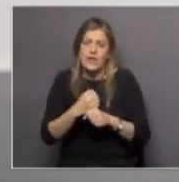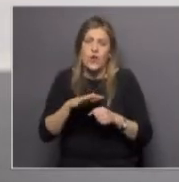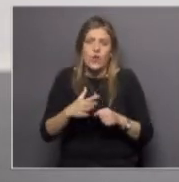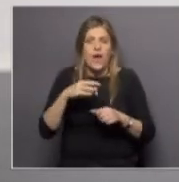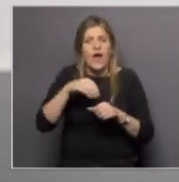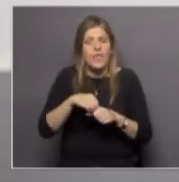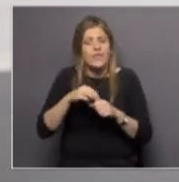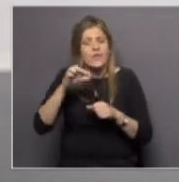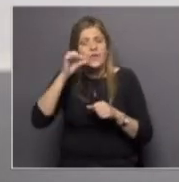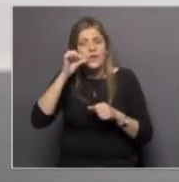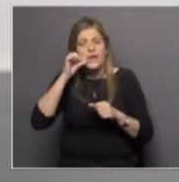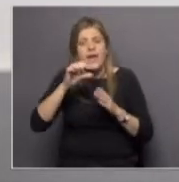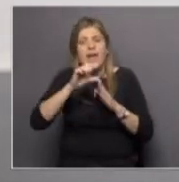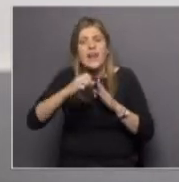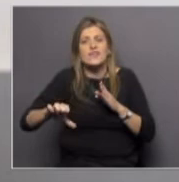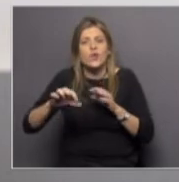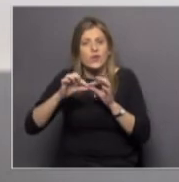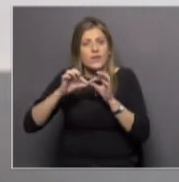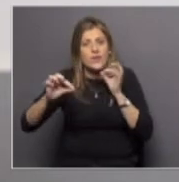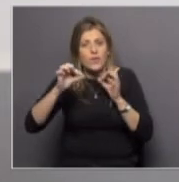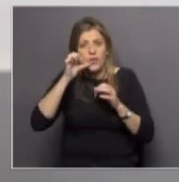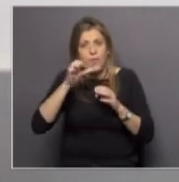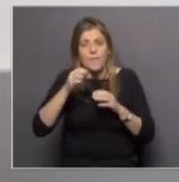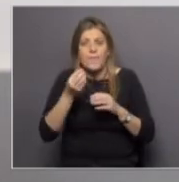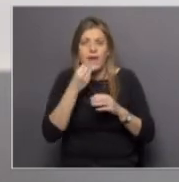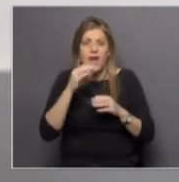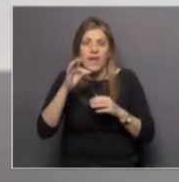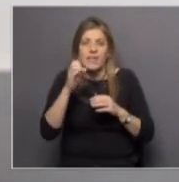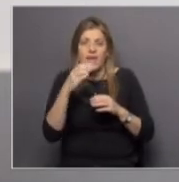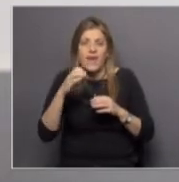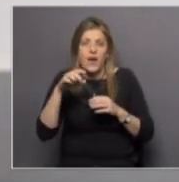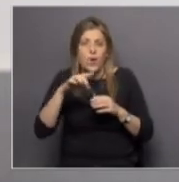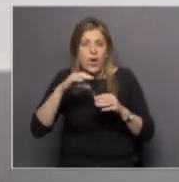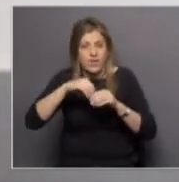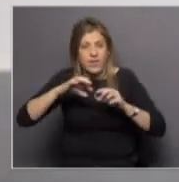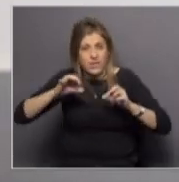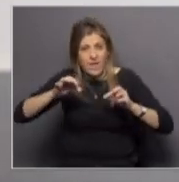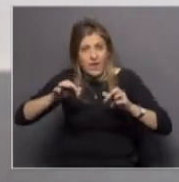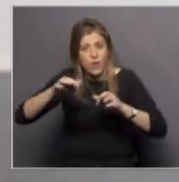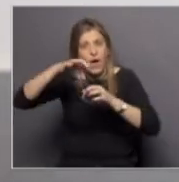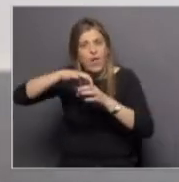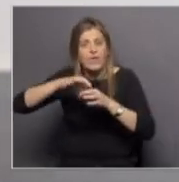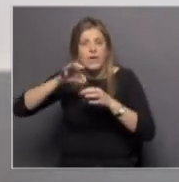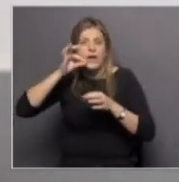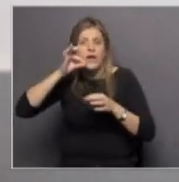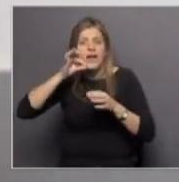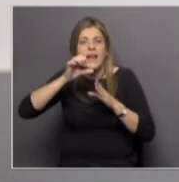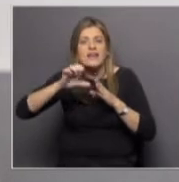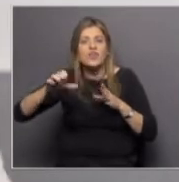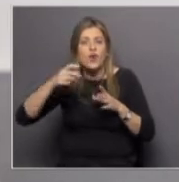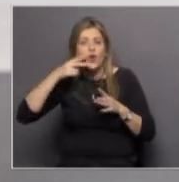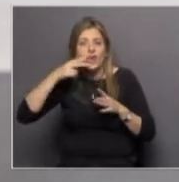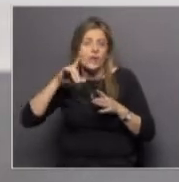de dispositivos electrónicos para el consumo de tabaco que vienen de la mano de esta moda